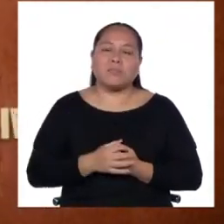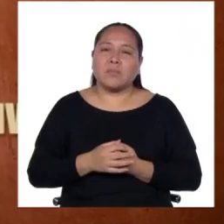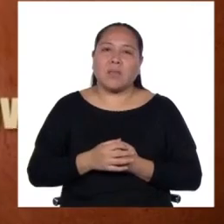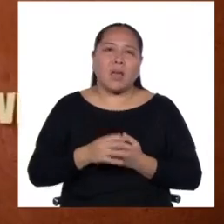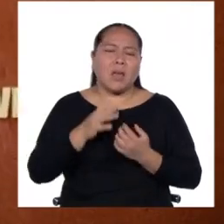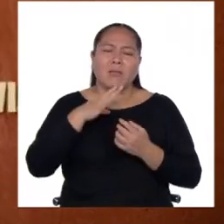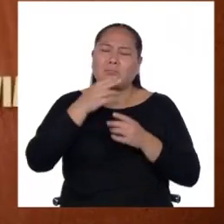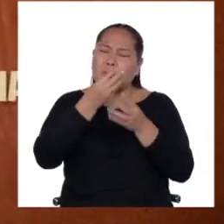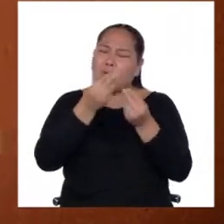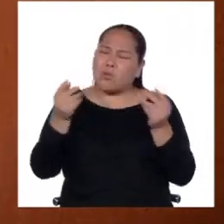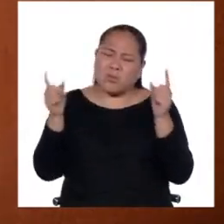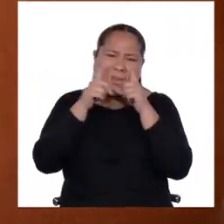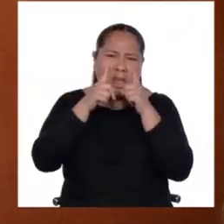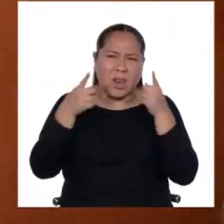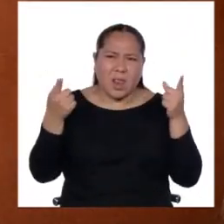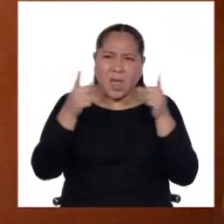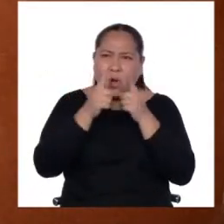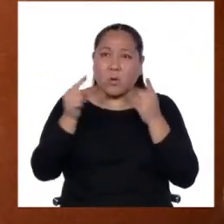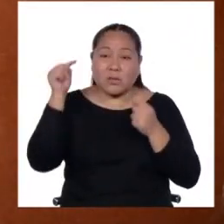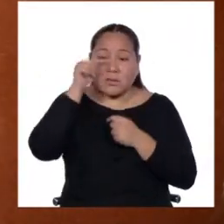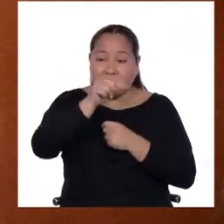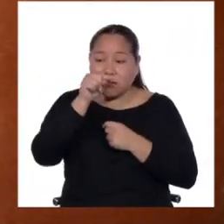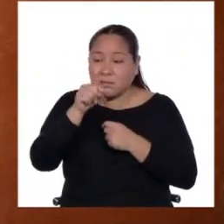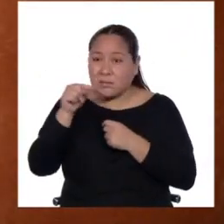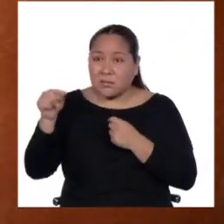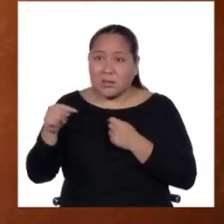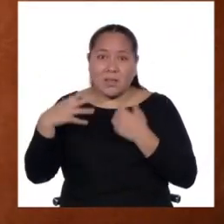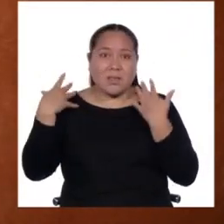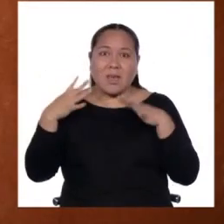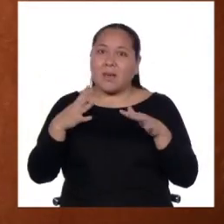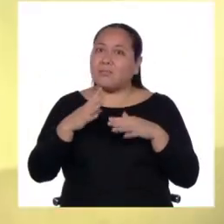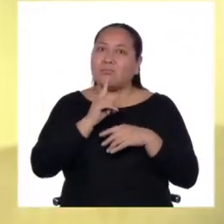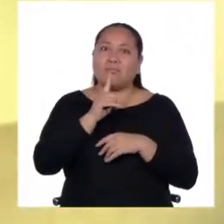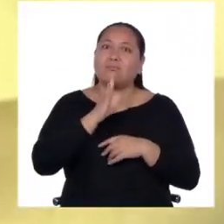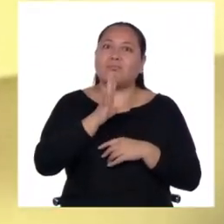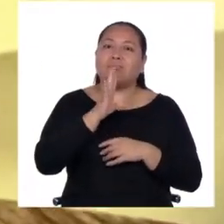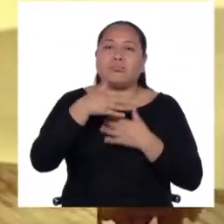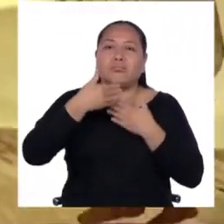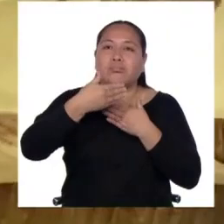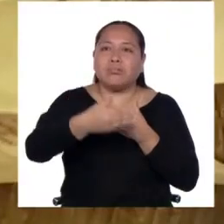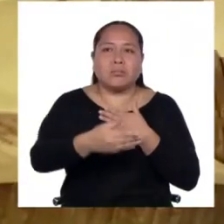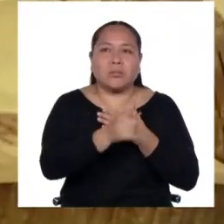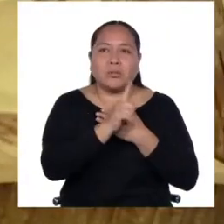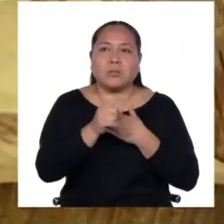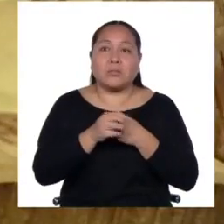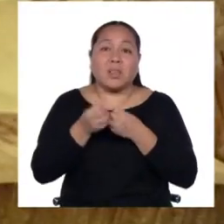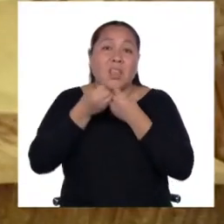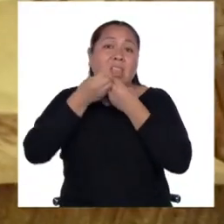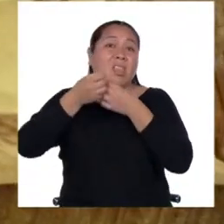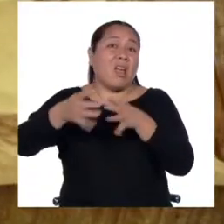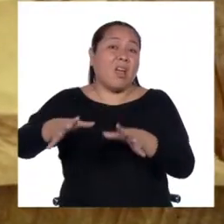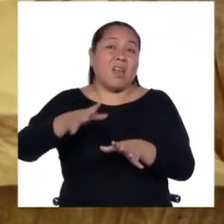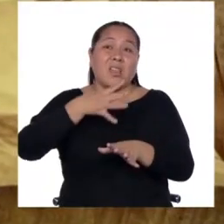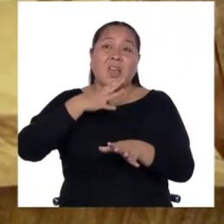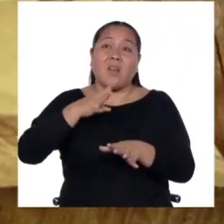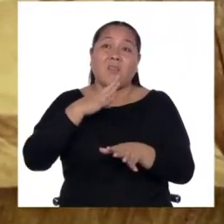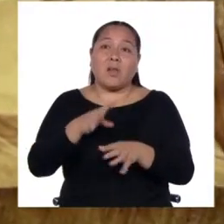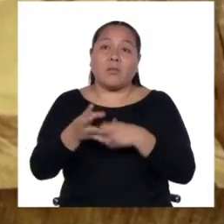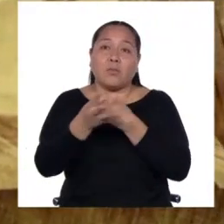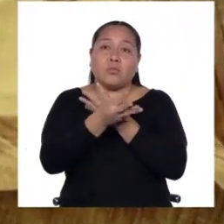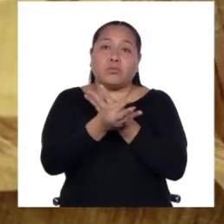Guariapano. Son lenguas que se dejaron de hablar. Y ese dejar de hablarse fue también